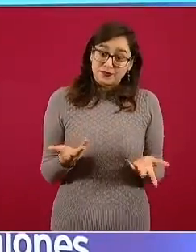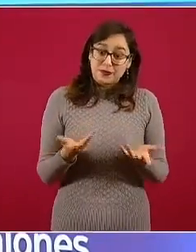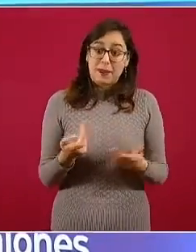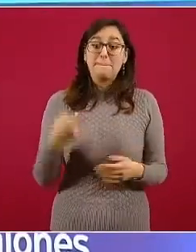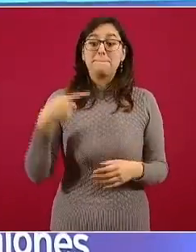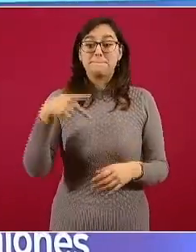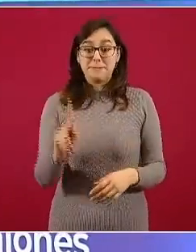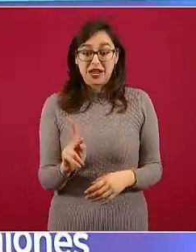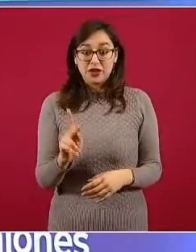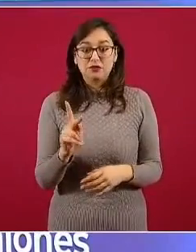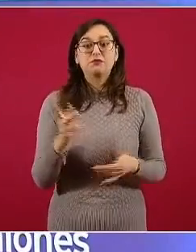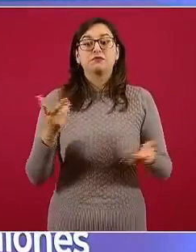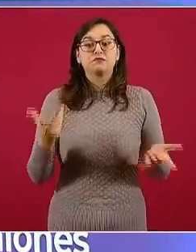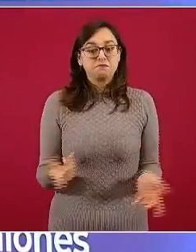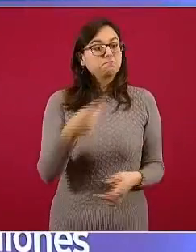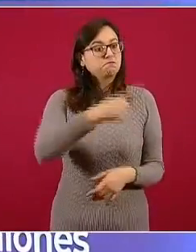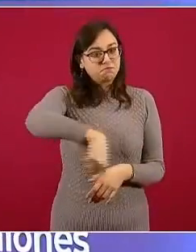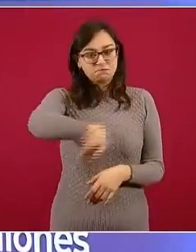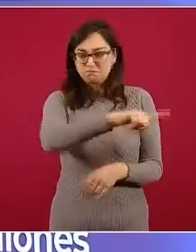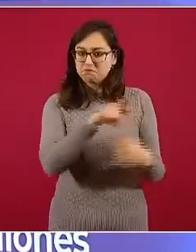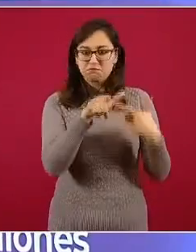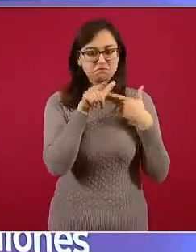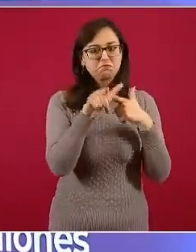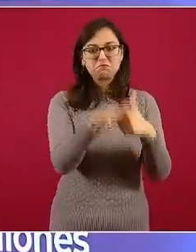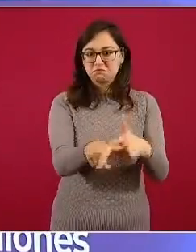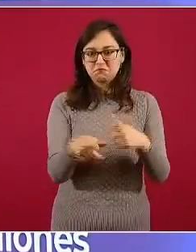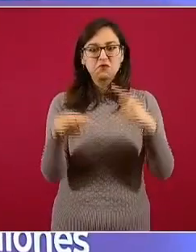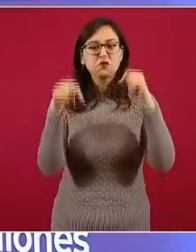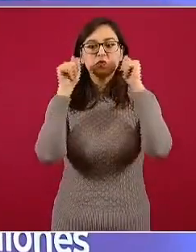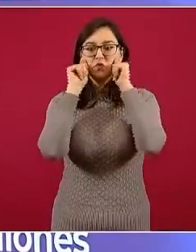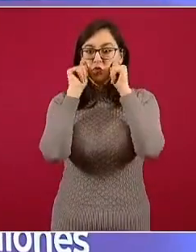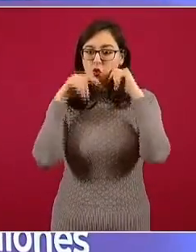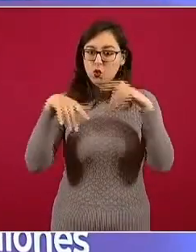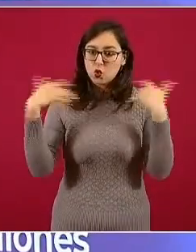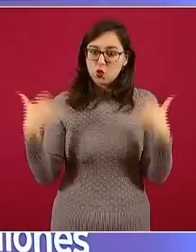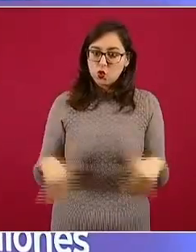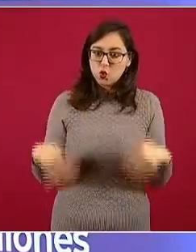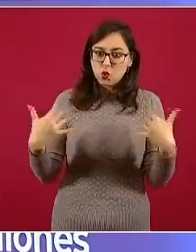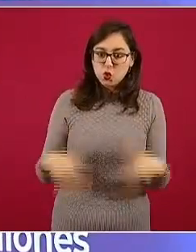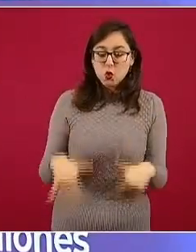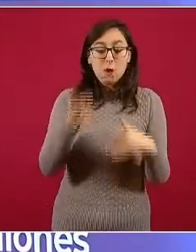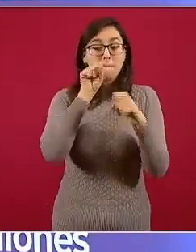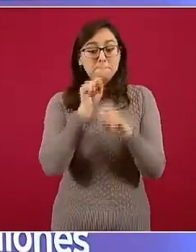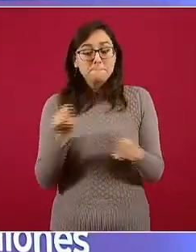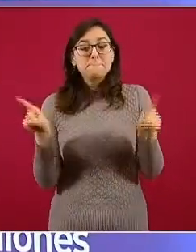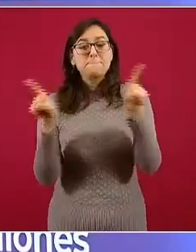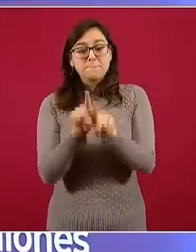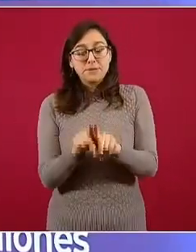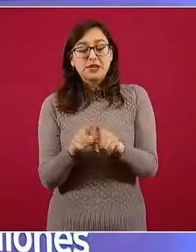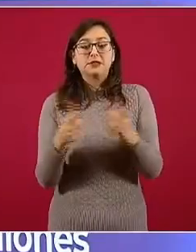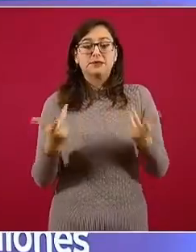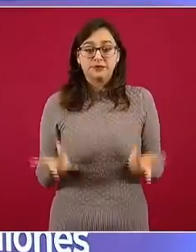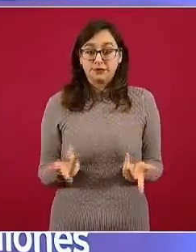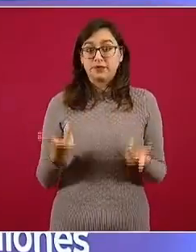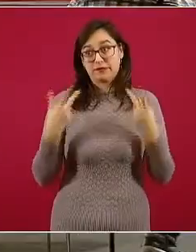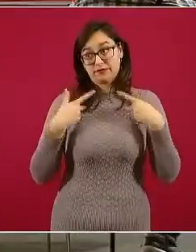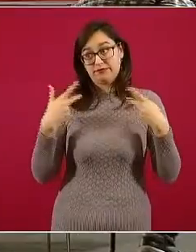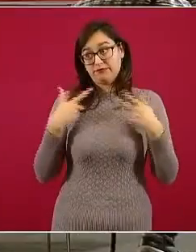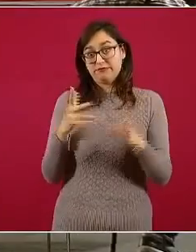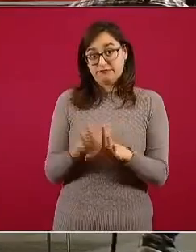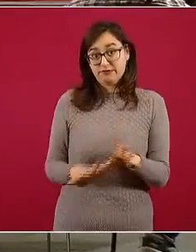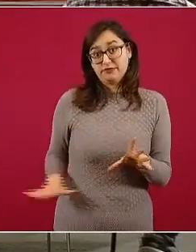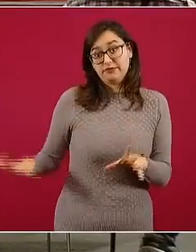eso el personal de salud ha estado ahí y que también un nivel importante de corresponsabilidad de la población